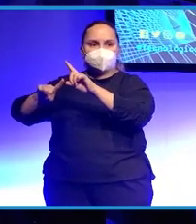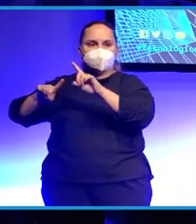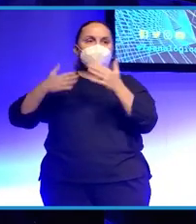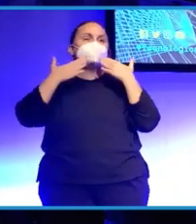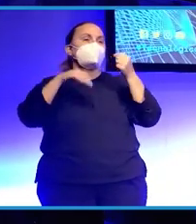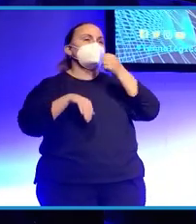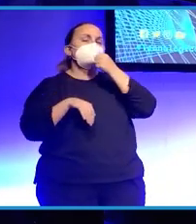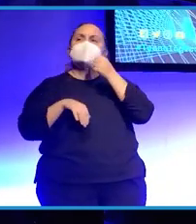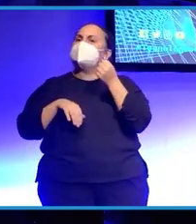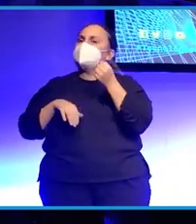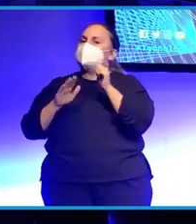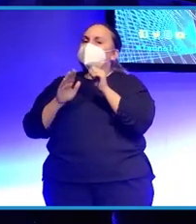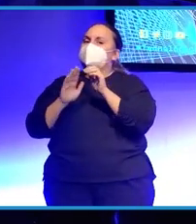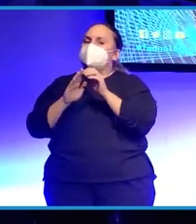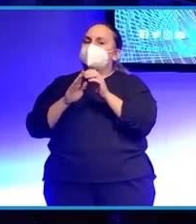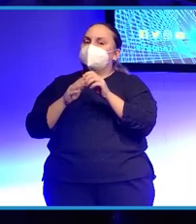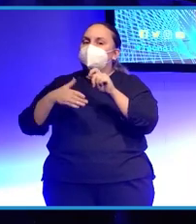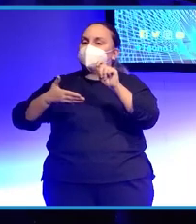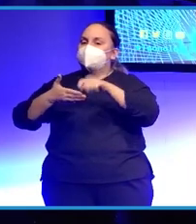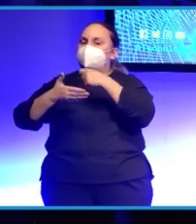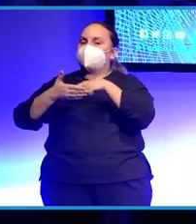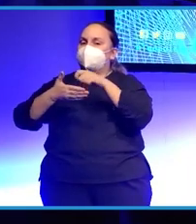¿Tortilla con cebolla o sin cebolla?